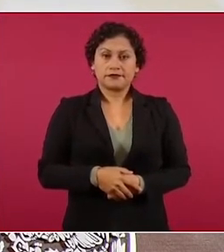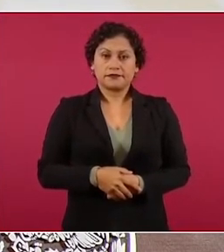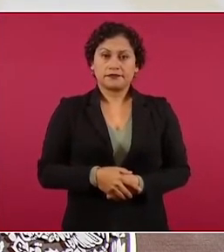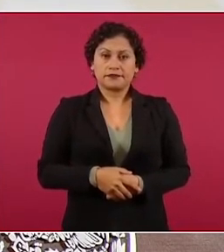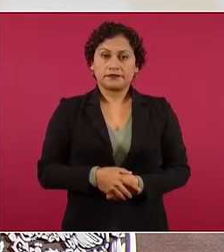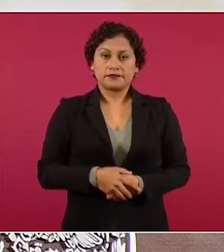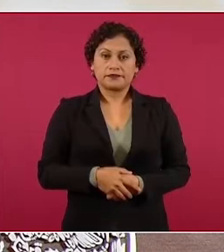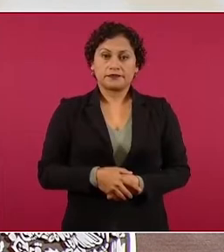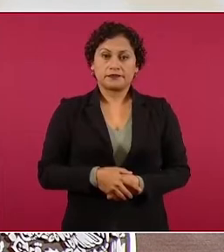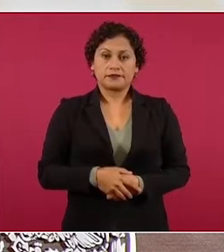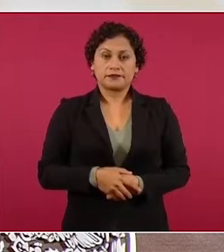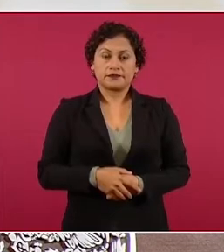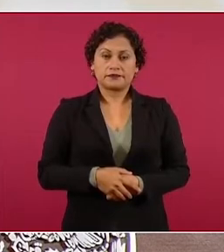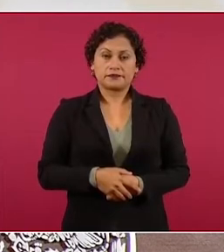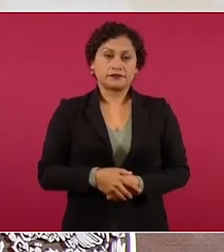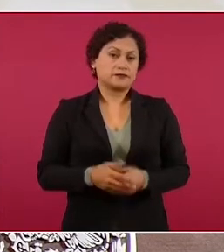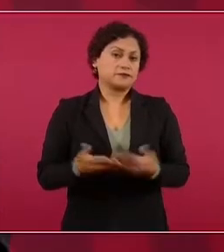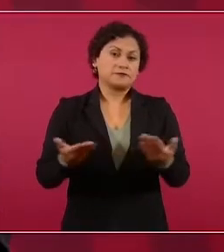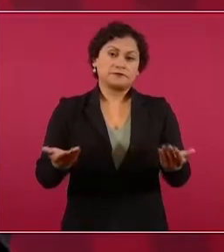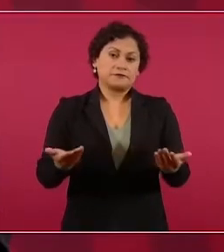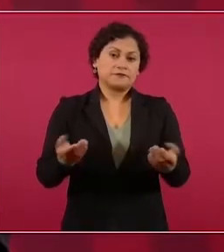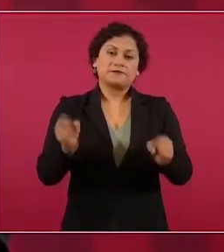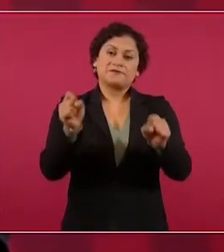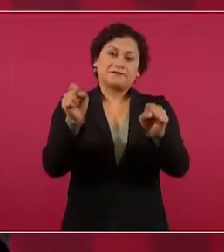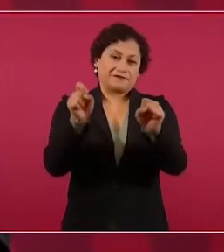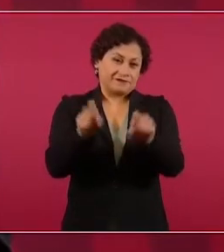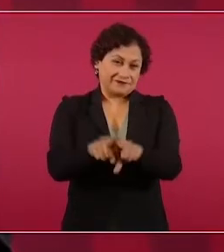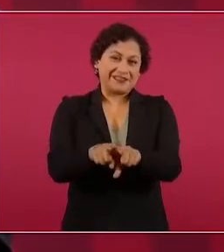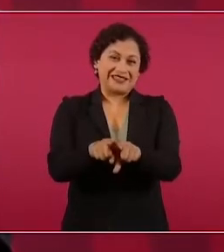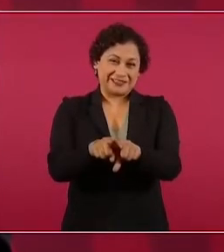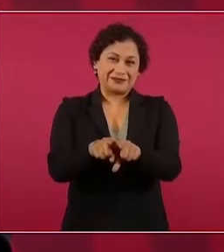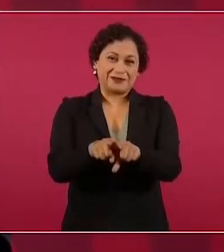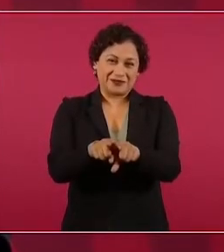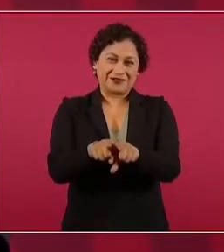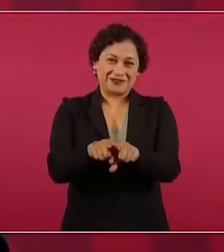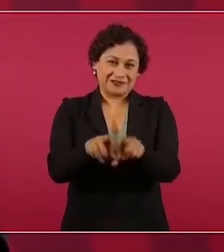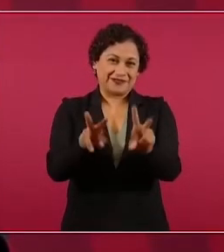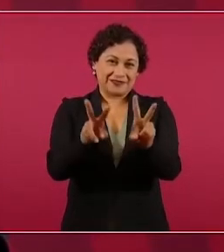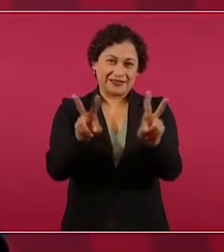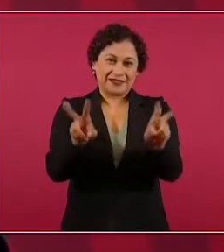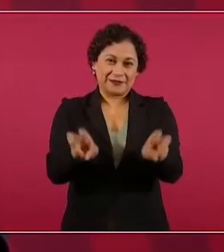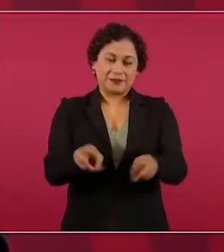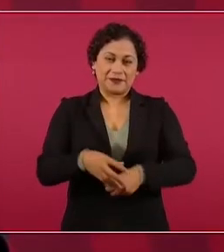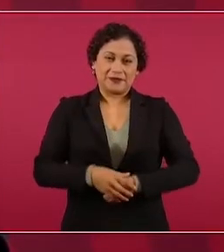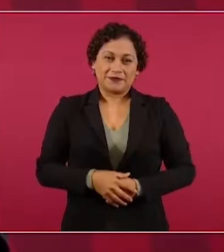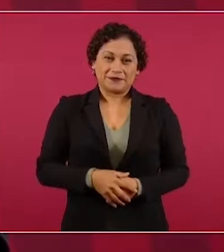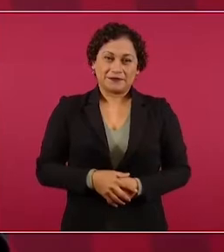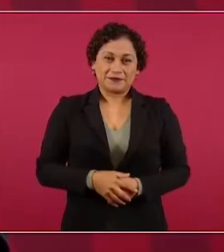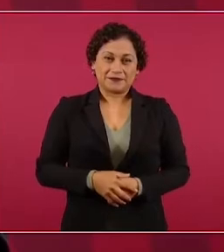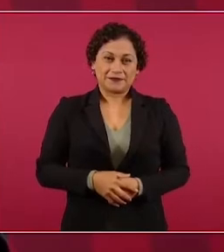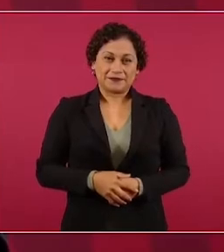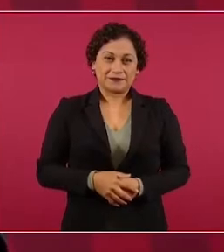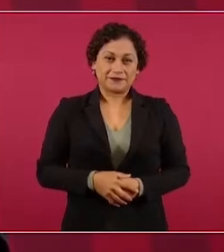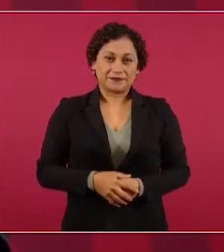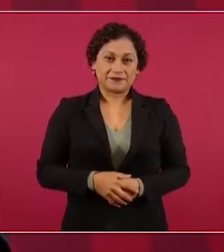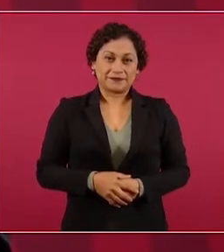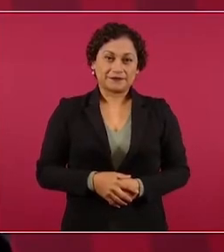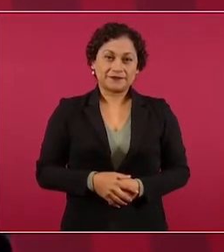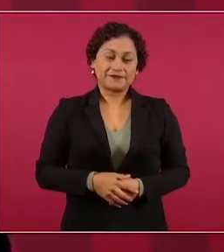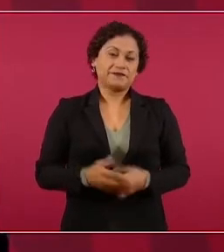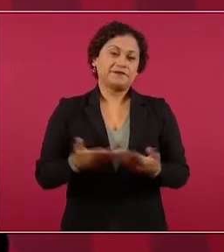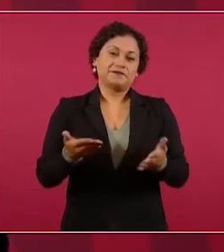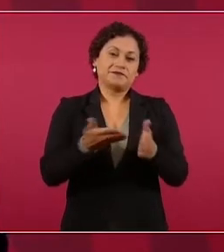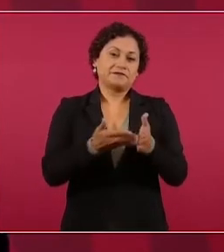y es parte de lo mismo, es la